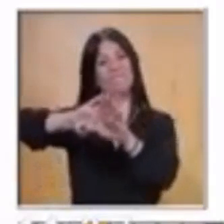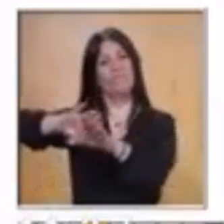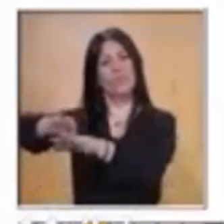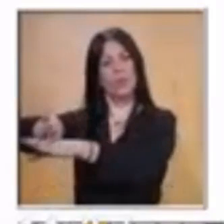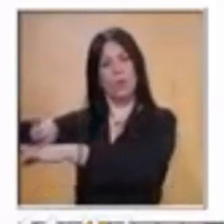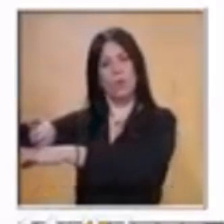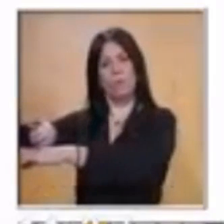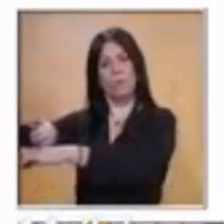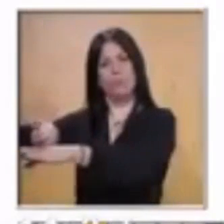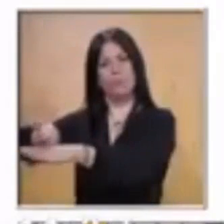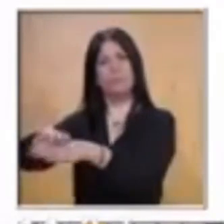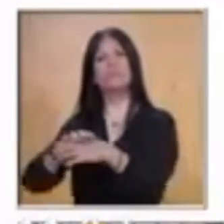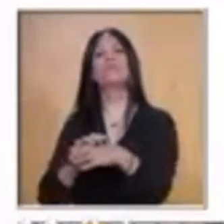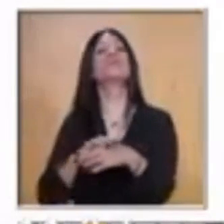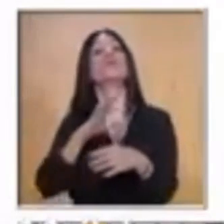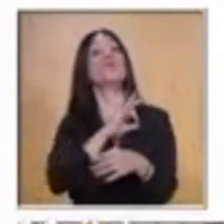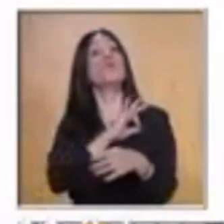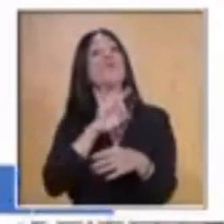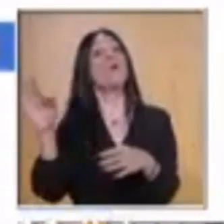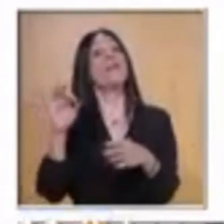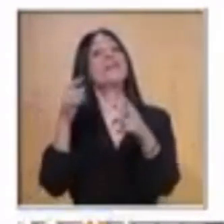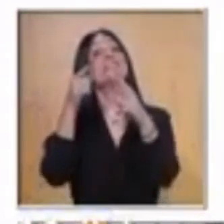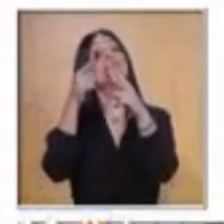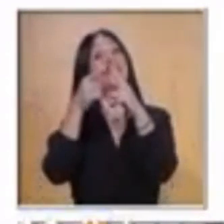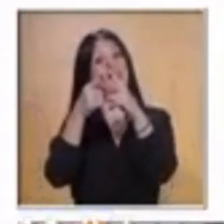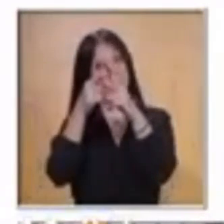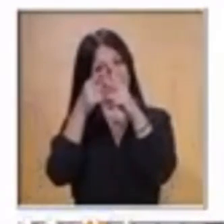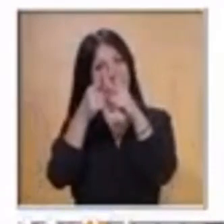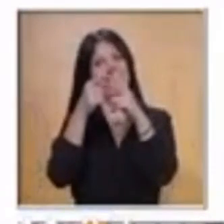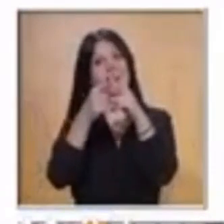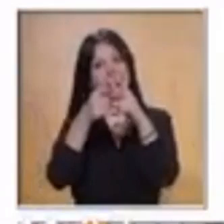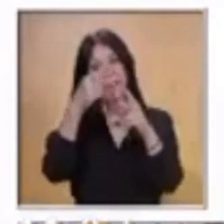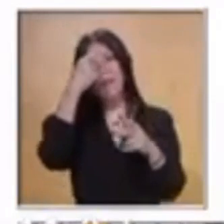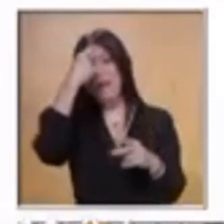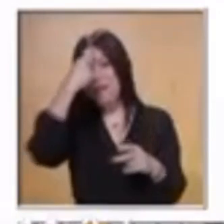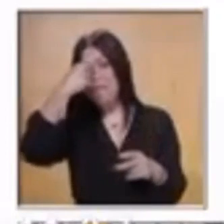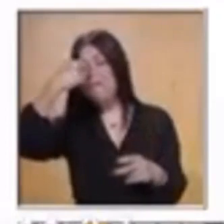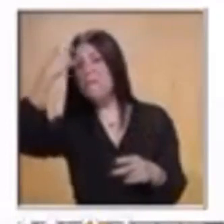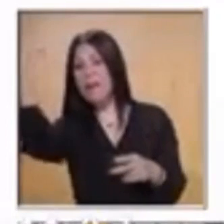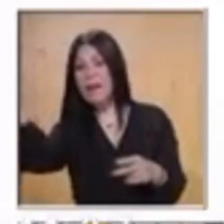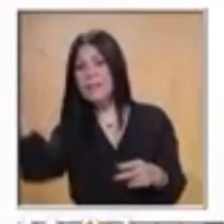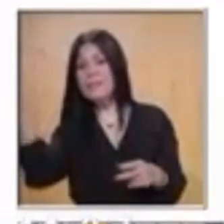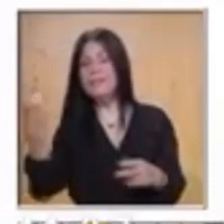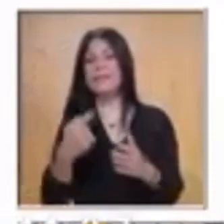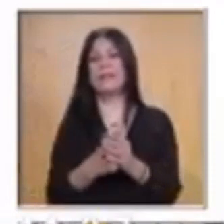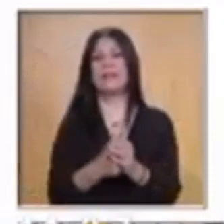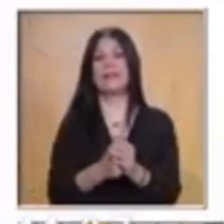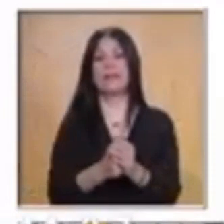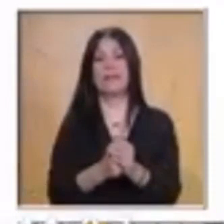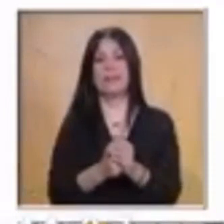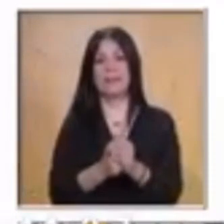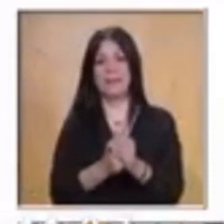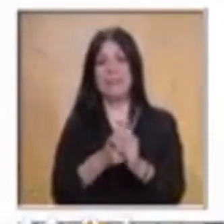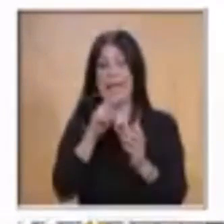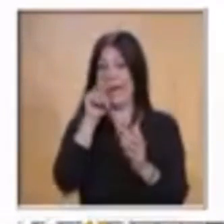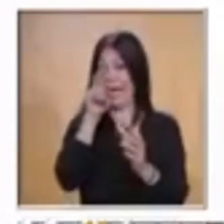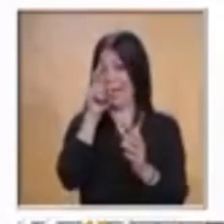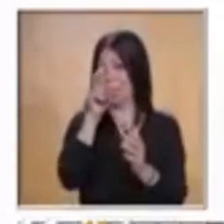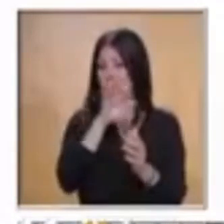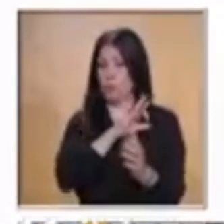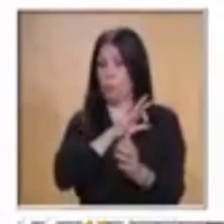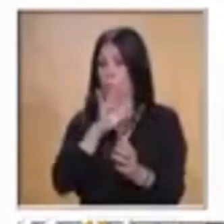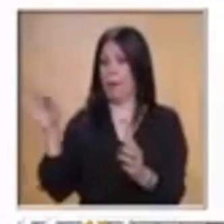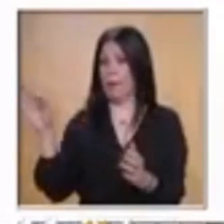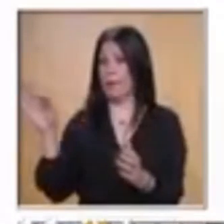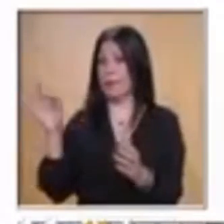Es la división. Muy bien. Esta es una operación también que hacemos que se llama